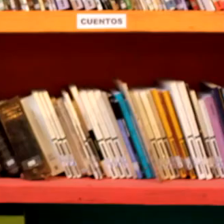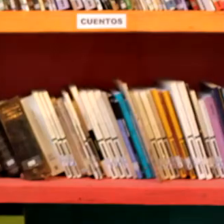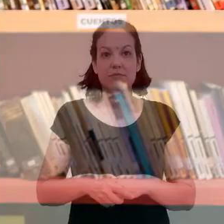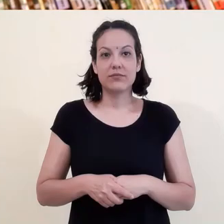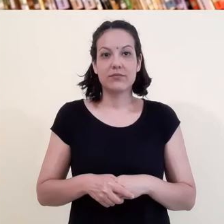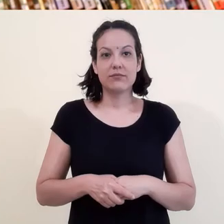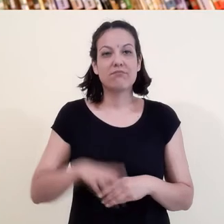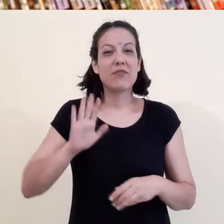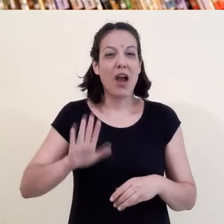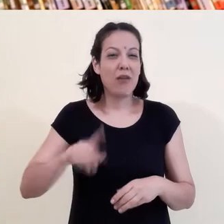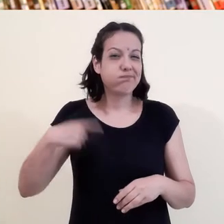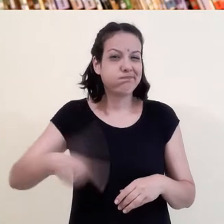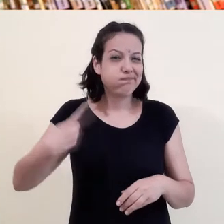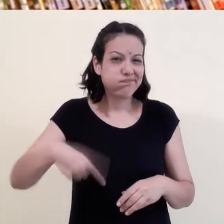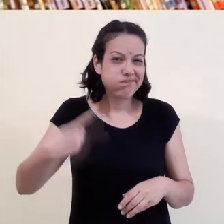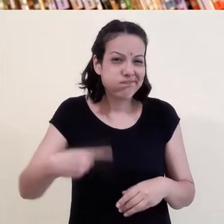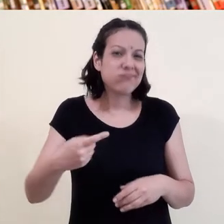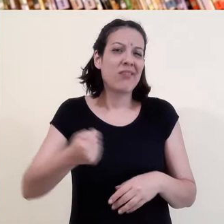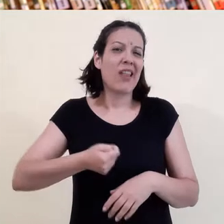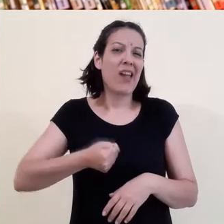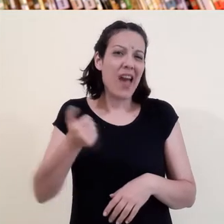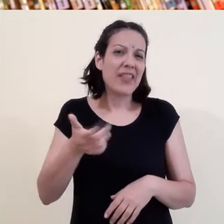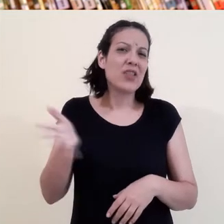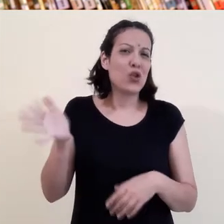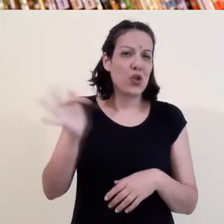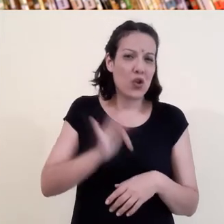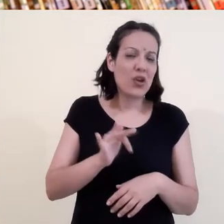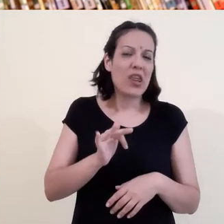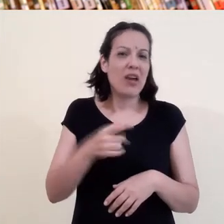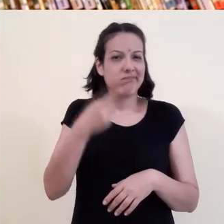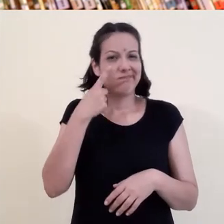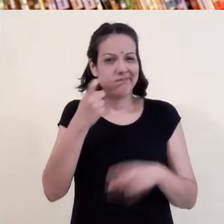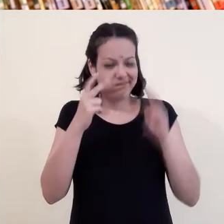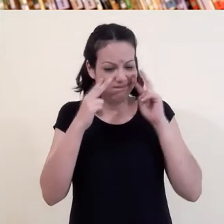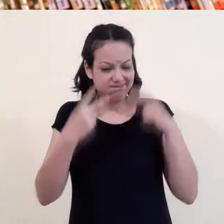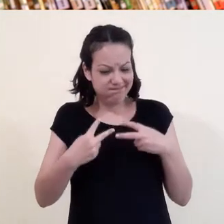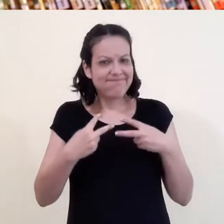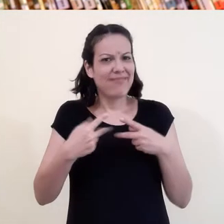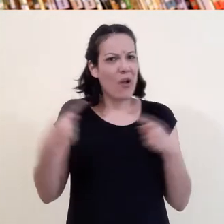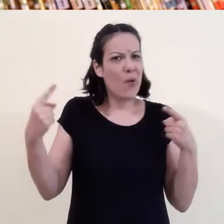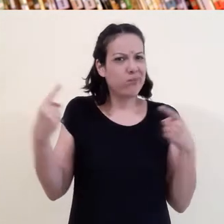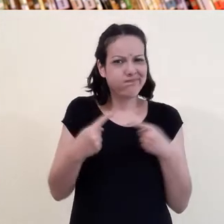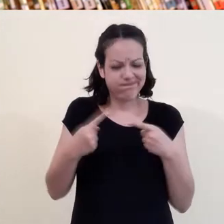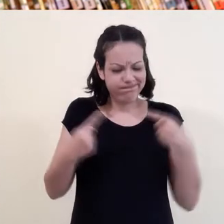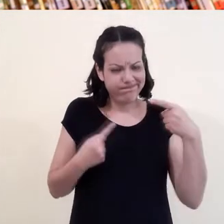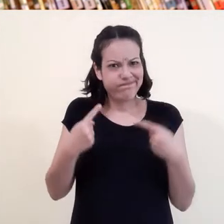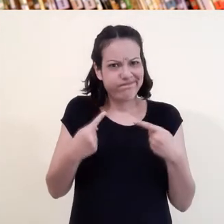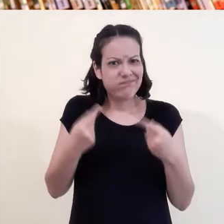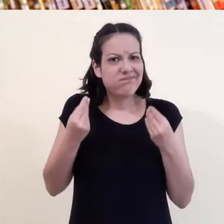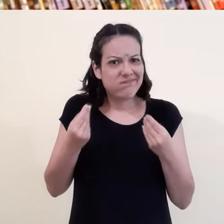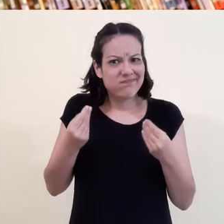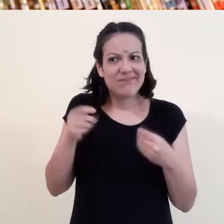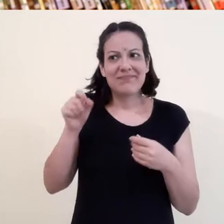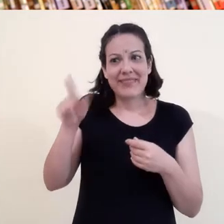Casi siempre, por no decir todos los días, registro resistencias en mí, porque la ESI viene